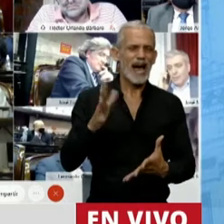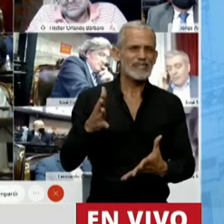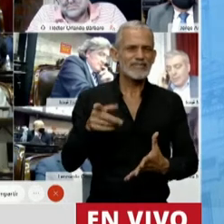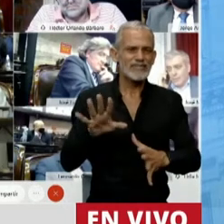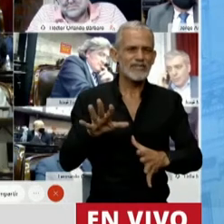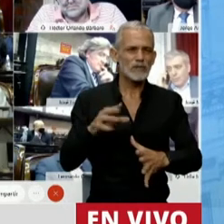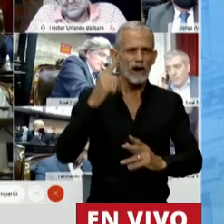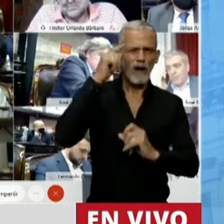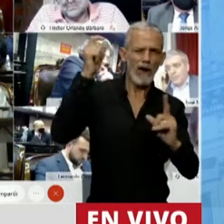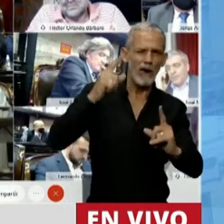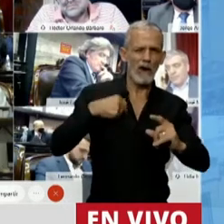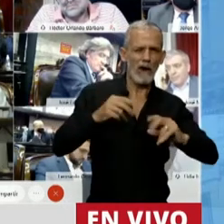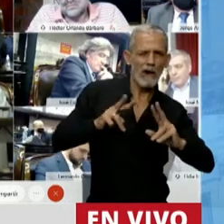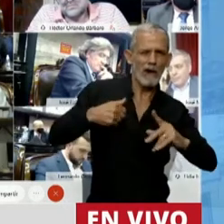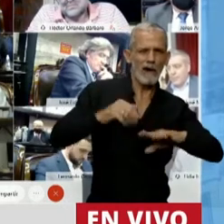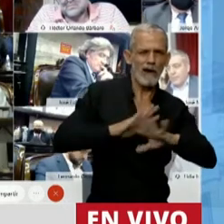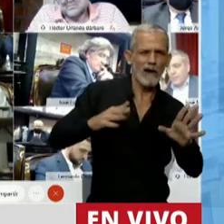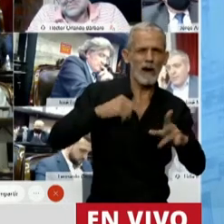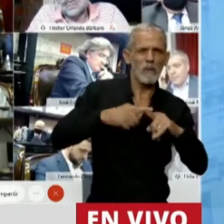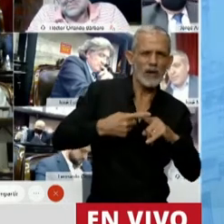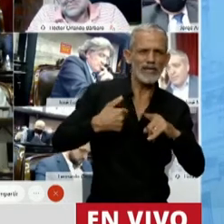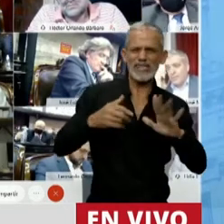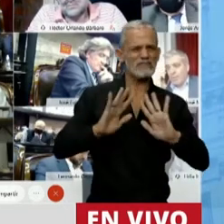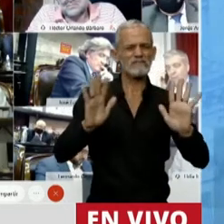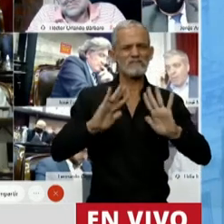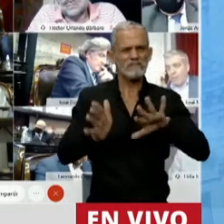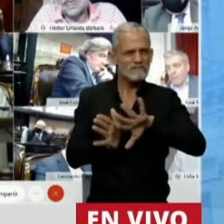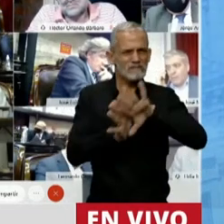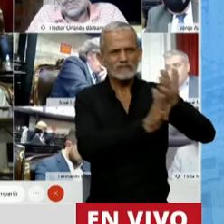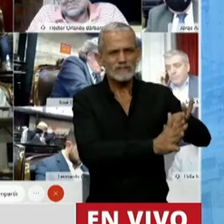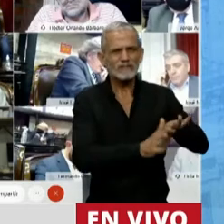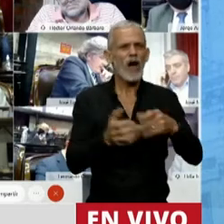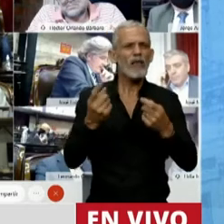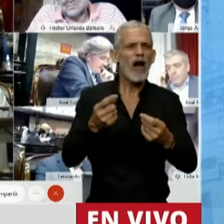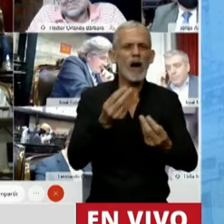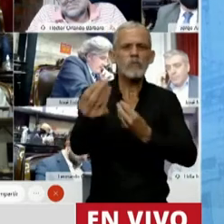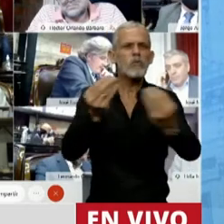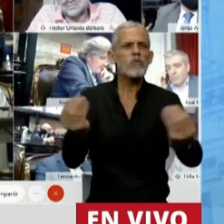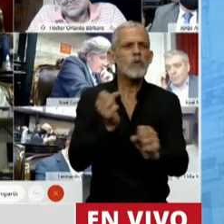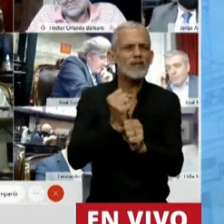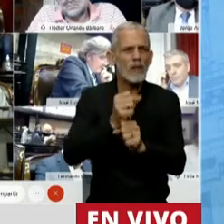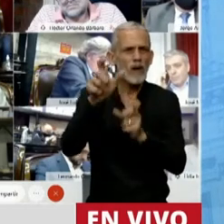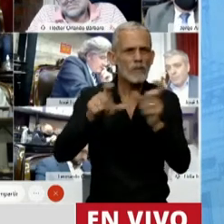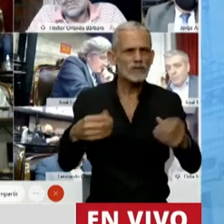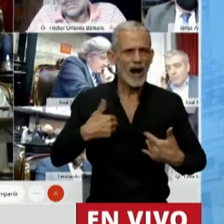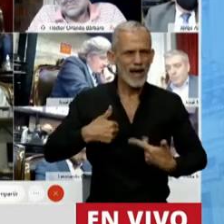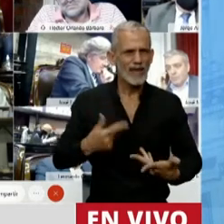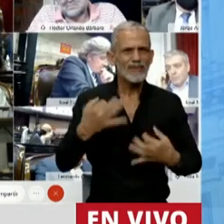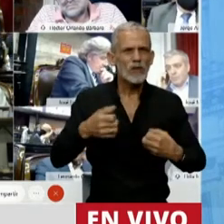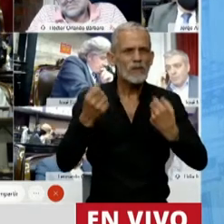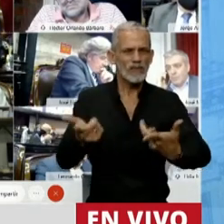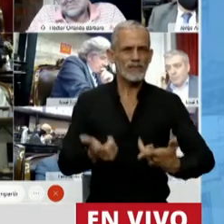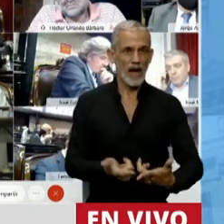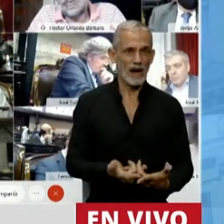cuota de ideología que a veces se pone en estas cuestiones, porque se trata de garantizar el trabajo de los argentinos. Creemos que es fundamental